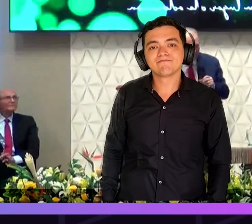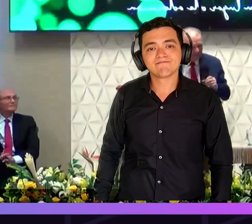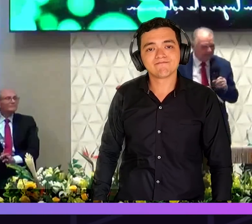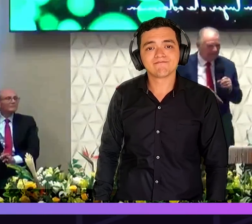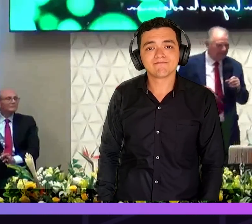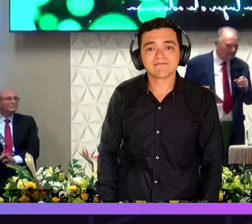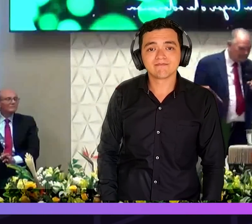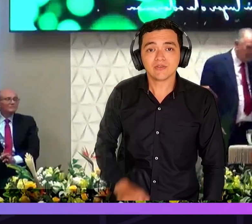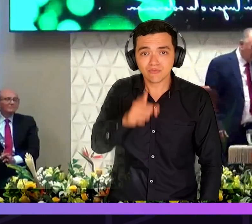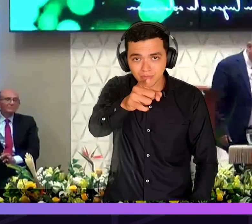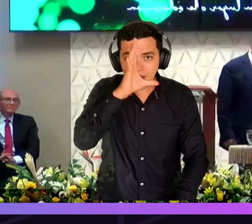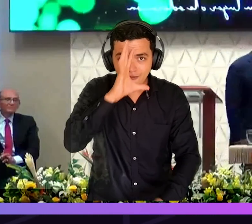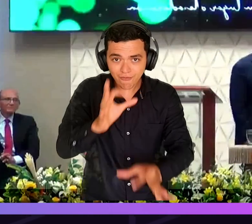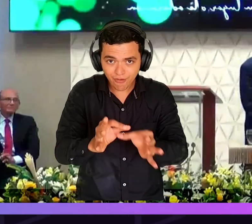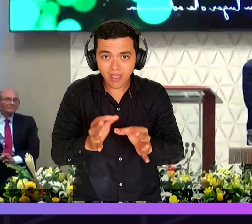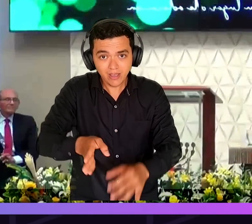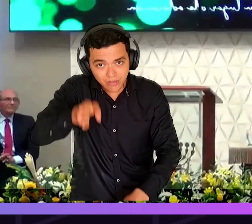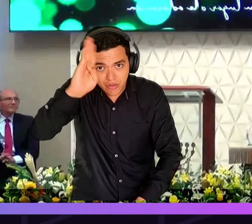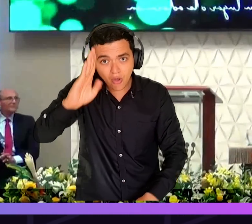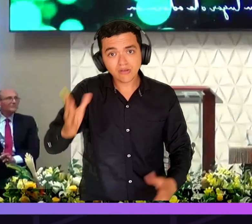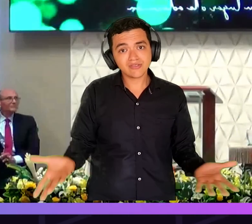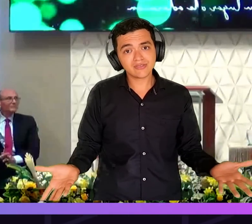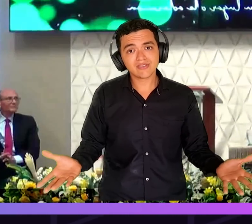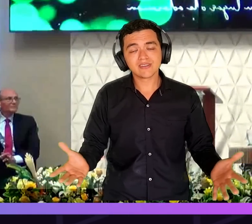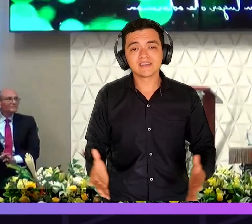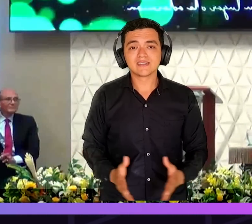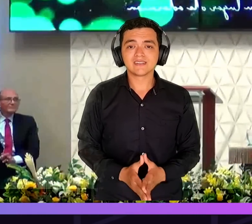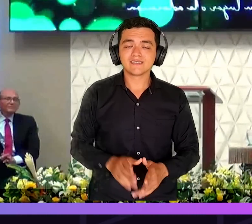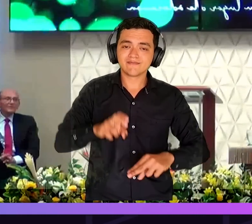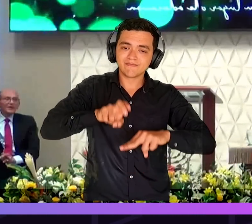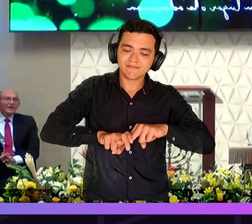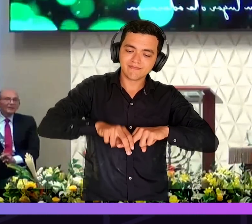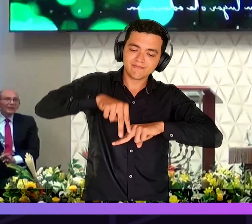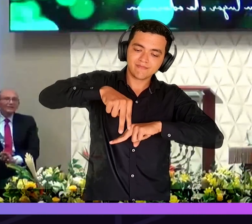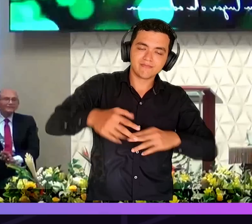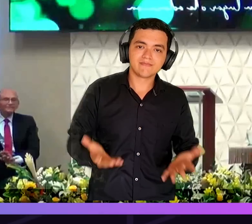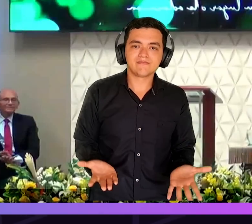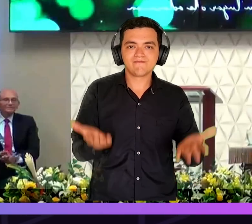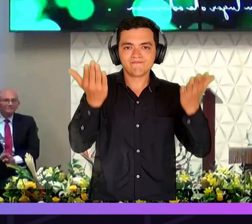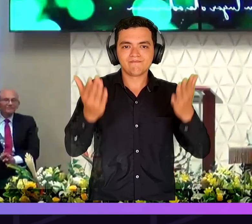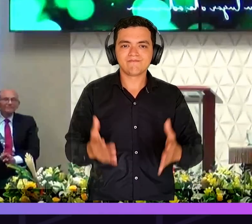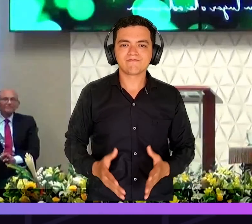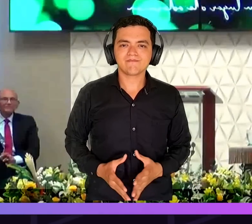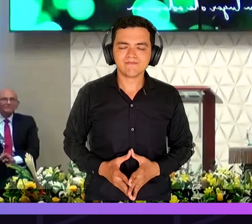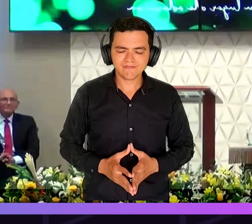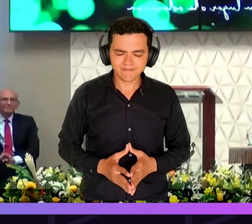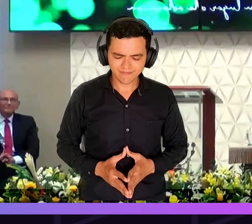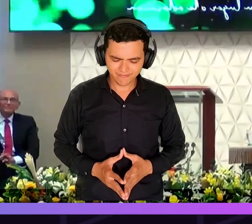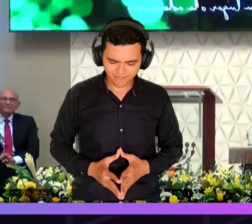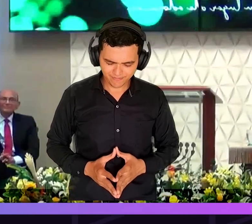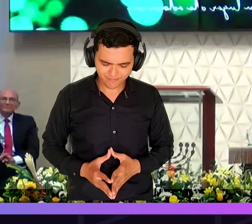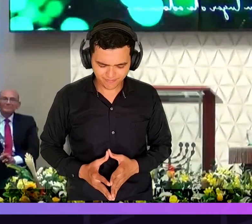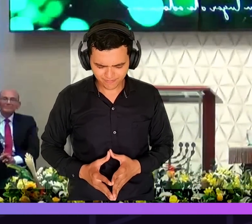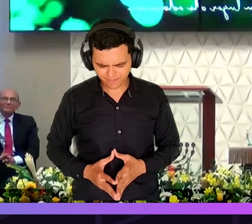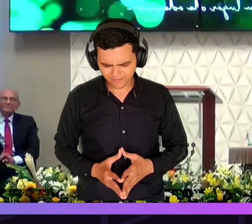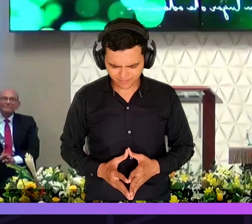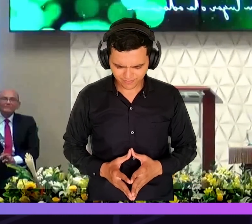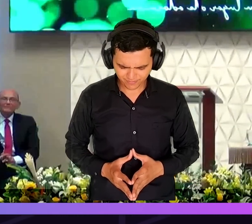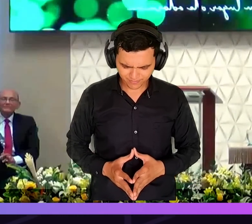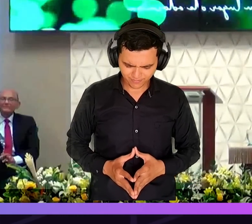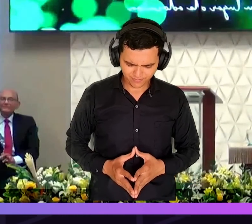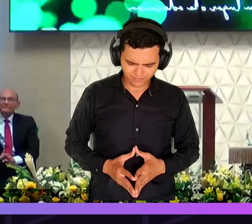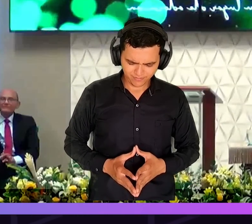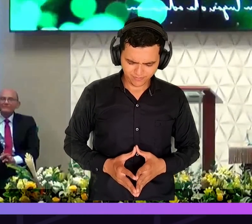dígamosle Señor dame más discernimiento dame más sabiduría Padre Celestial que yo pueda entender este mensaje y lo pueda